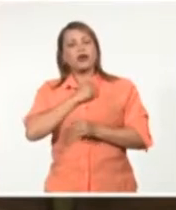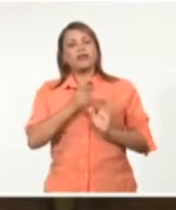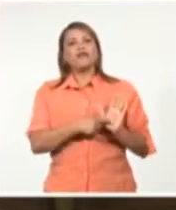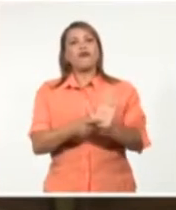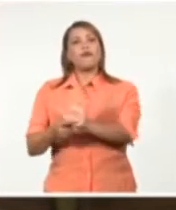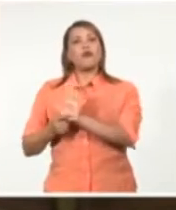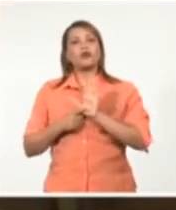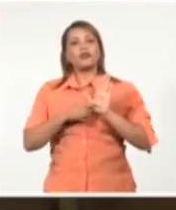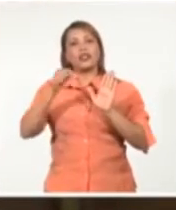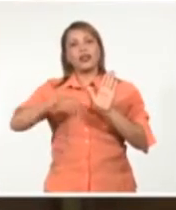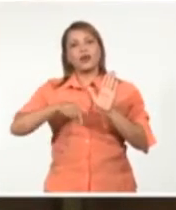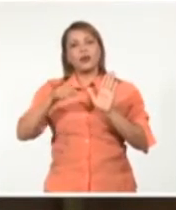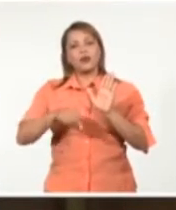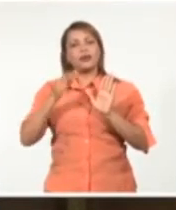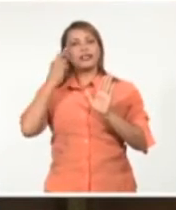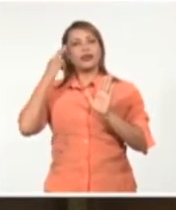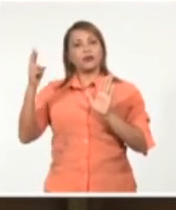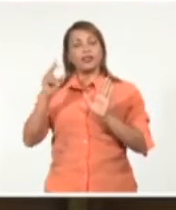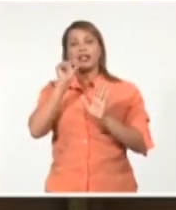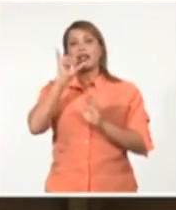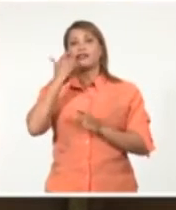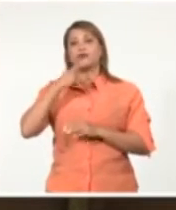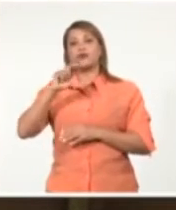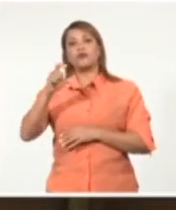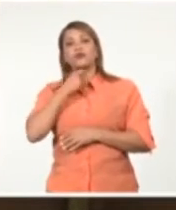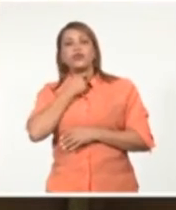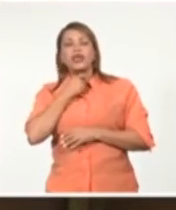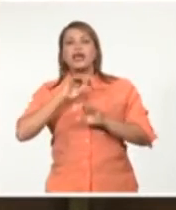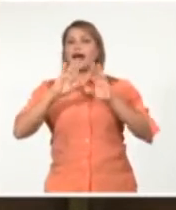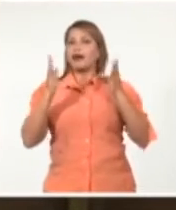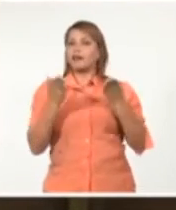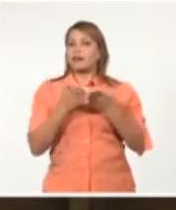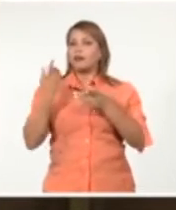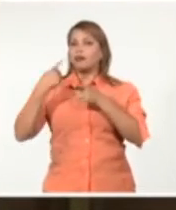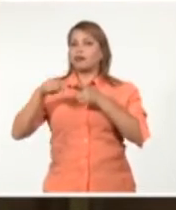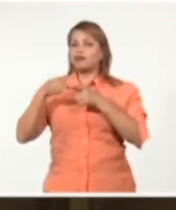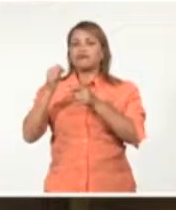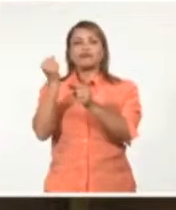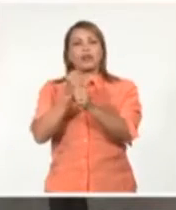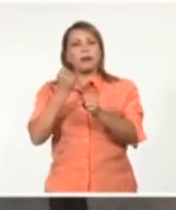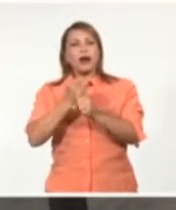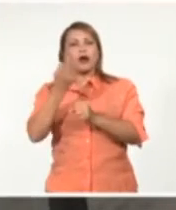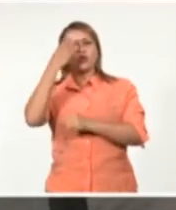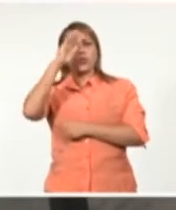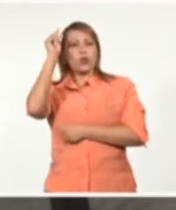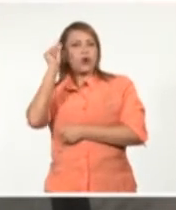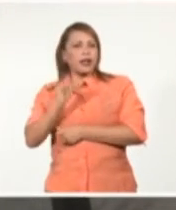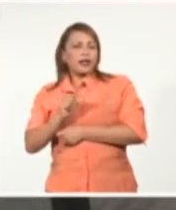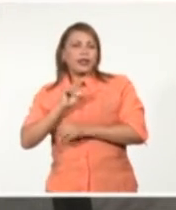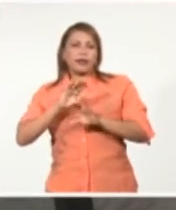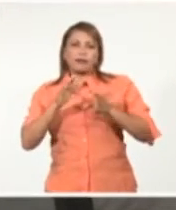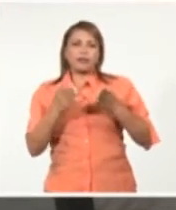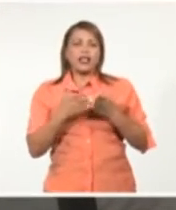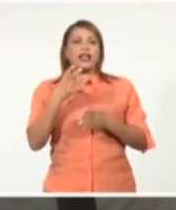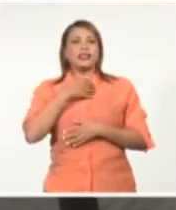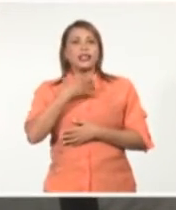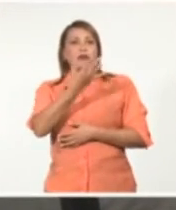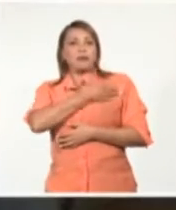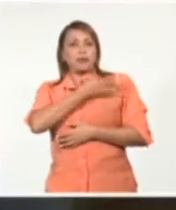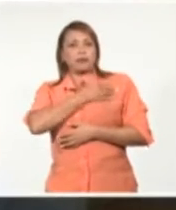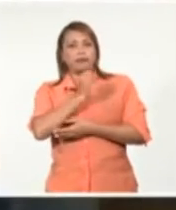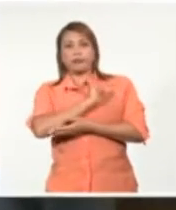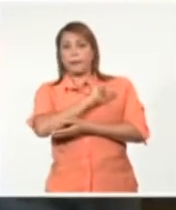hoy, hacer un homenaje a Dulce María, a su coleccionismo, a su cubanía. Tenemos la medalla del Premio